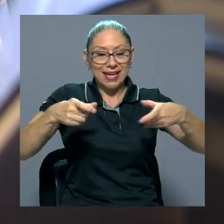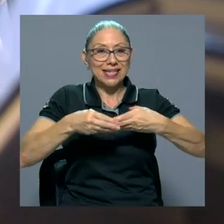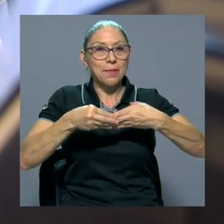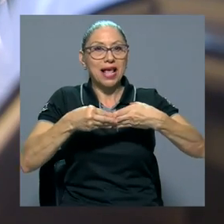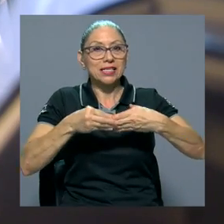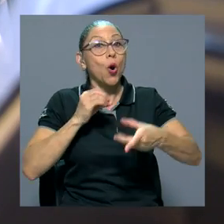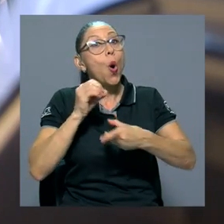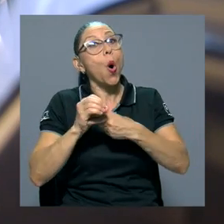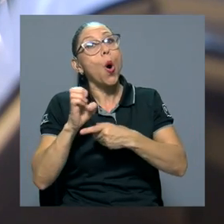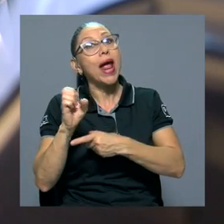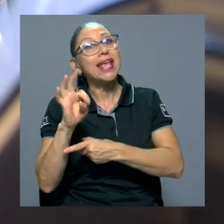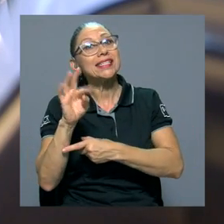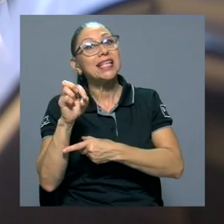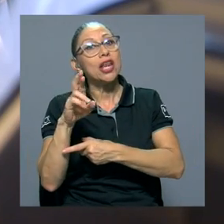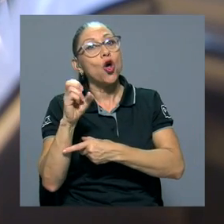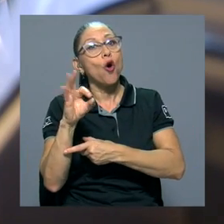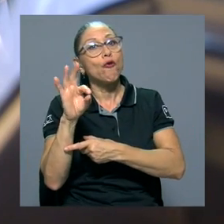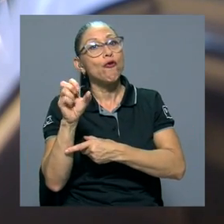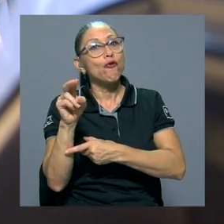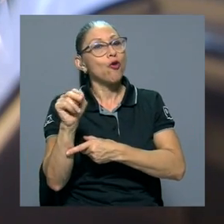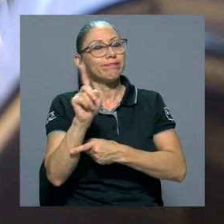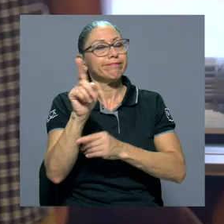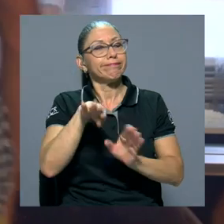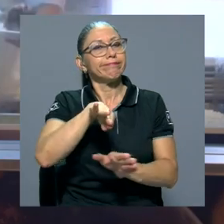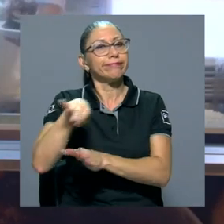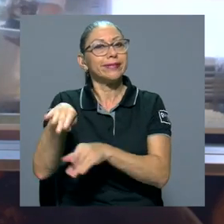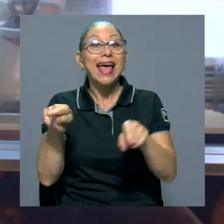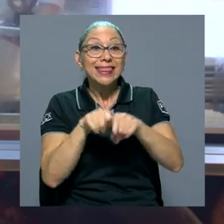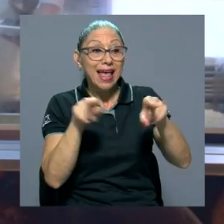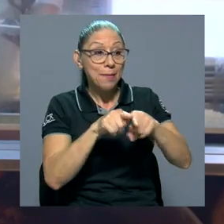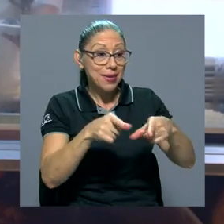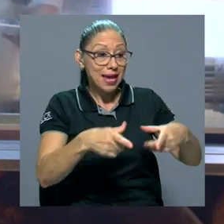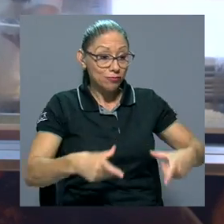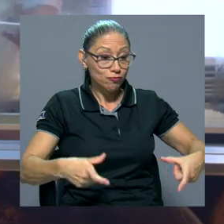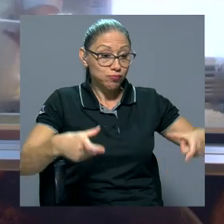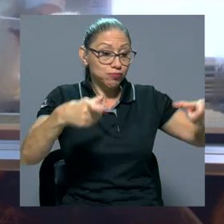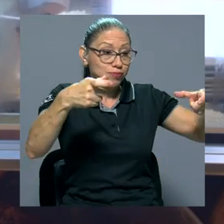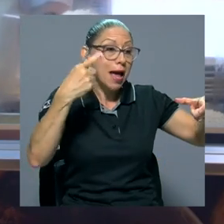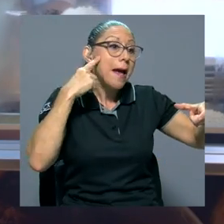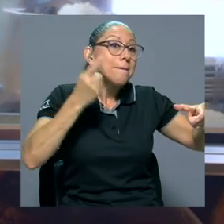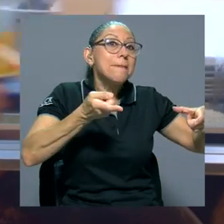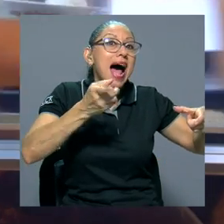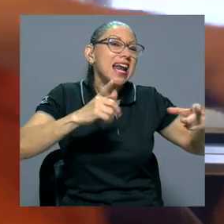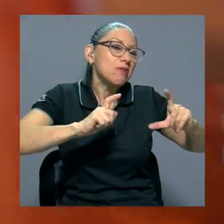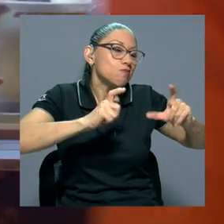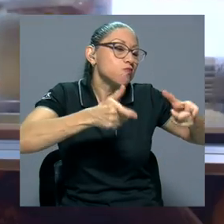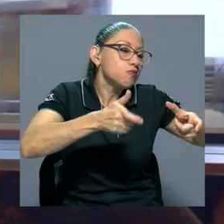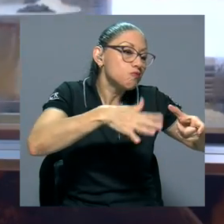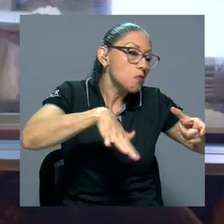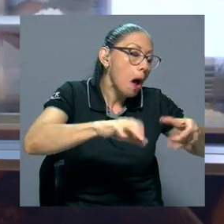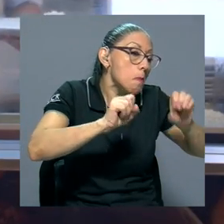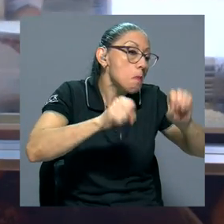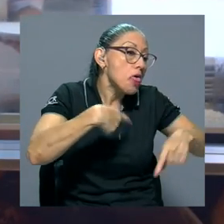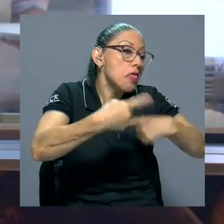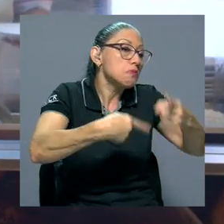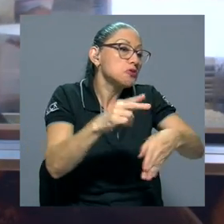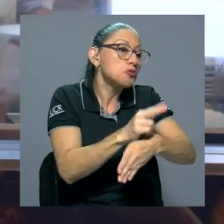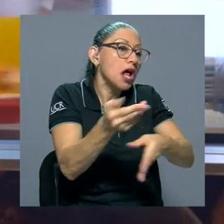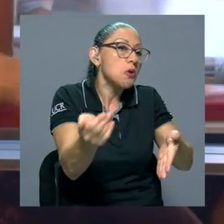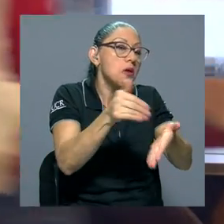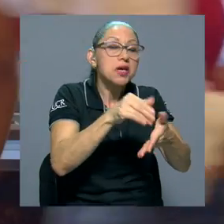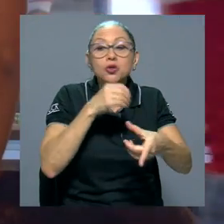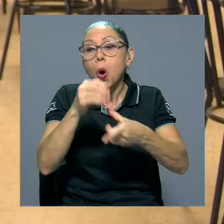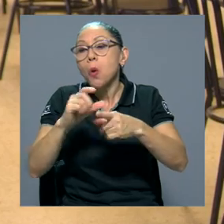plástico o estereofón. También hay recipientes adecuados para separar residuos valorizables, orgánicos y